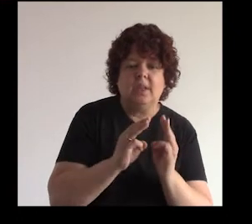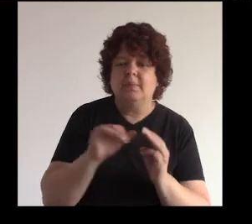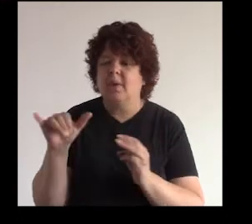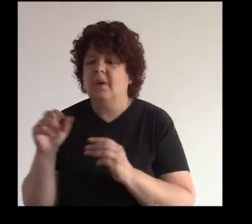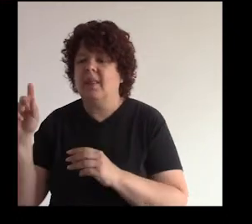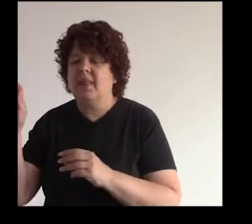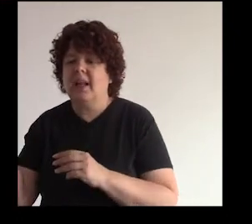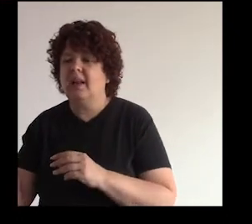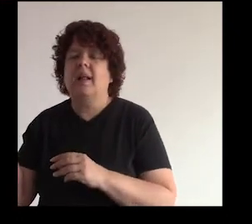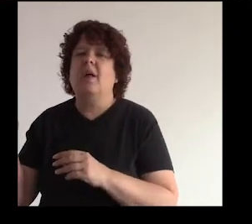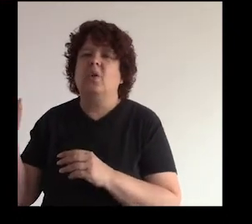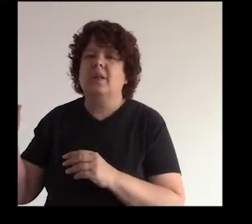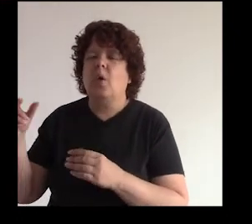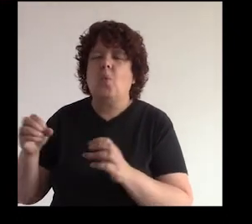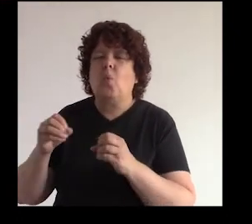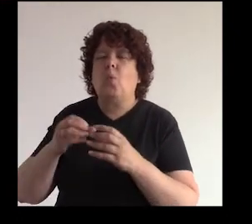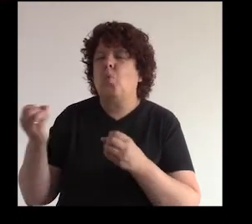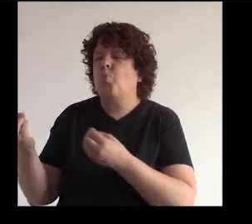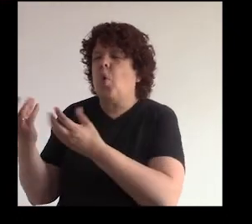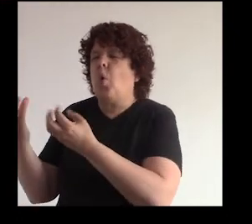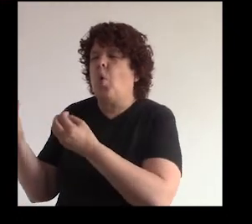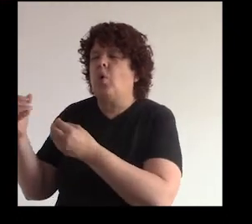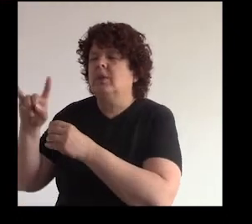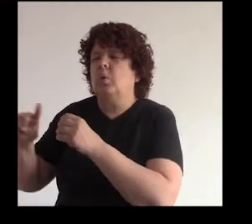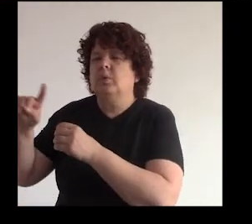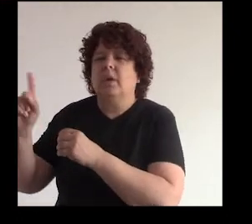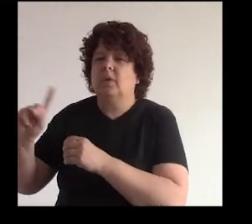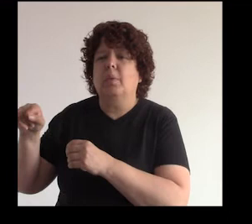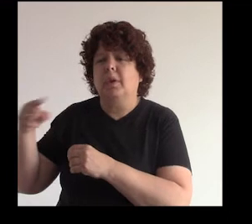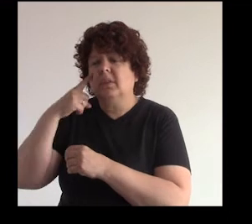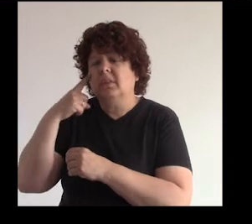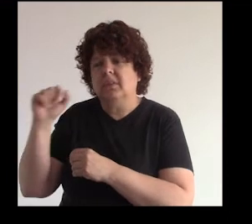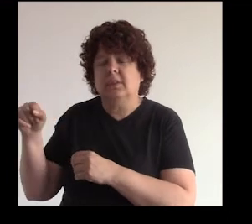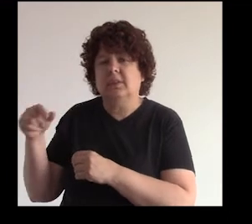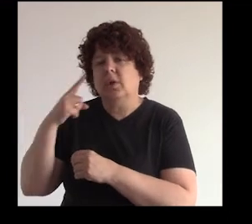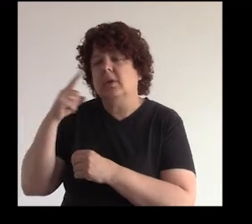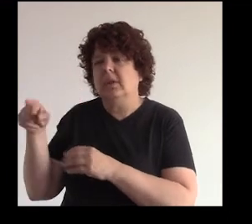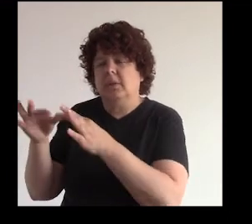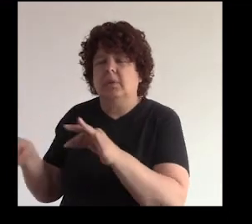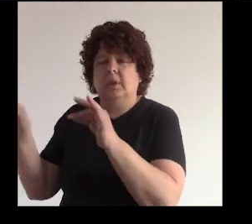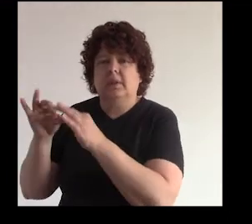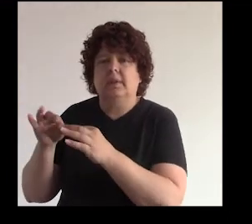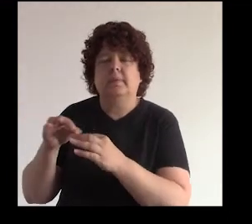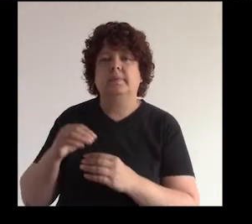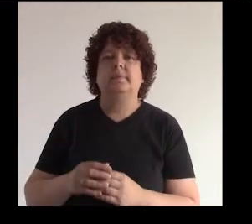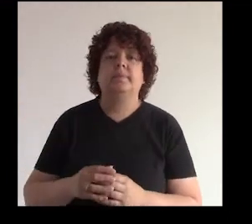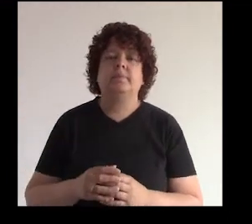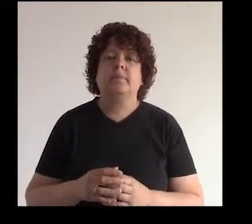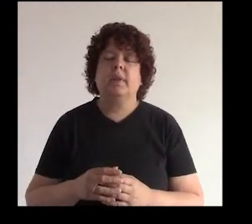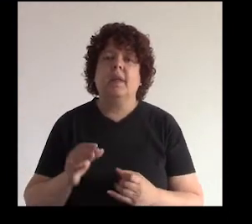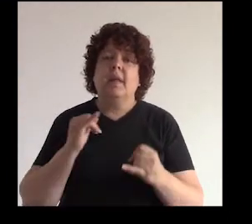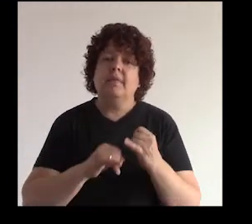de hecho no tiene tantos seguidores o tantos usuarios como WhatsApp pero también es conocida también es importante ¿no?